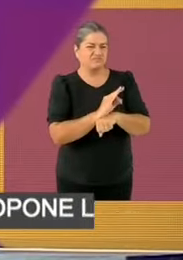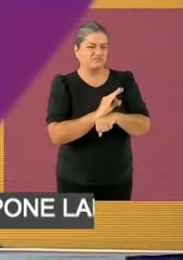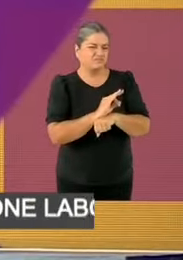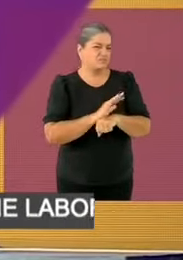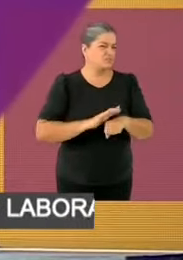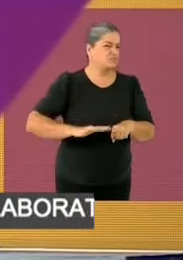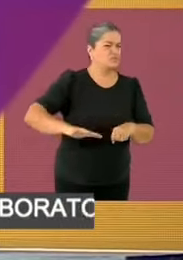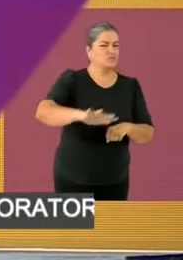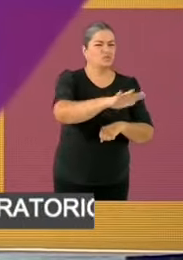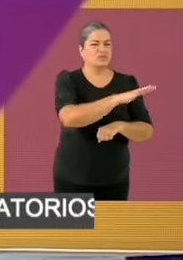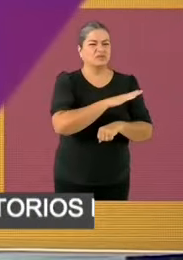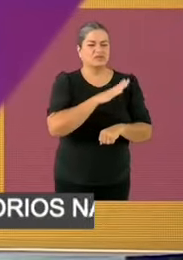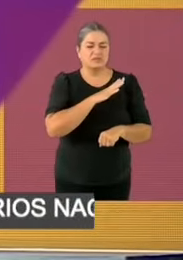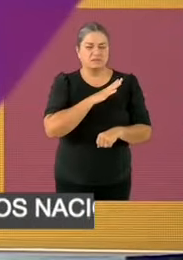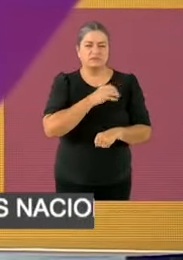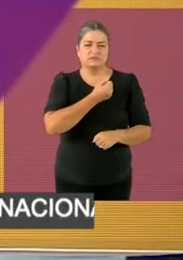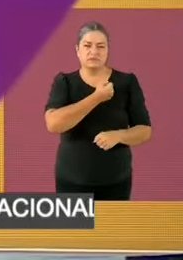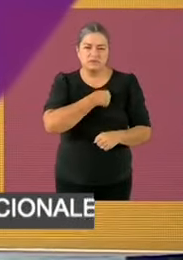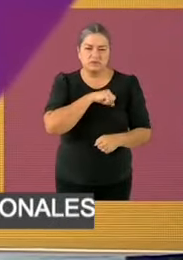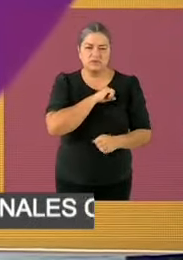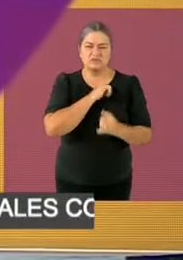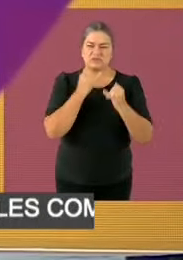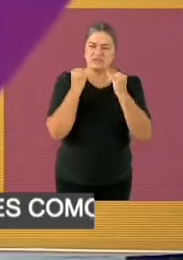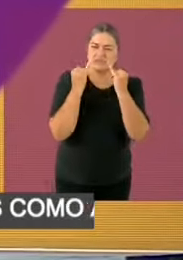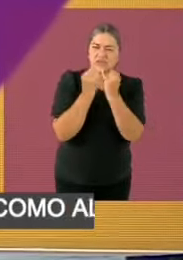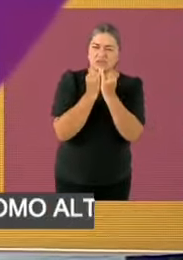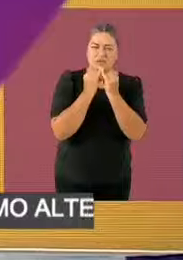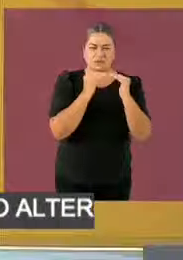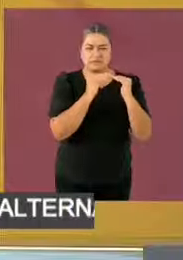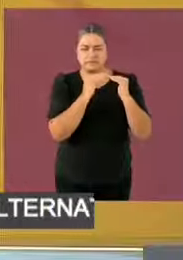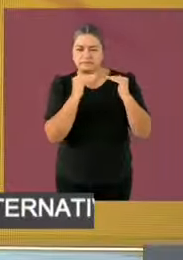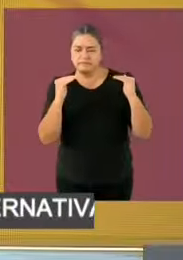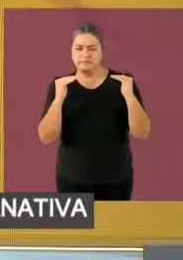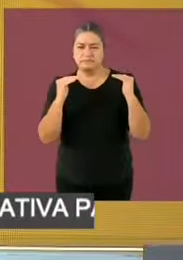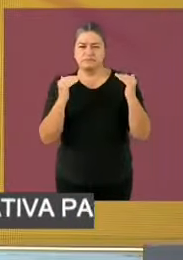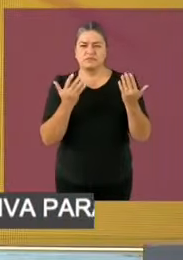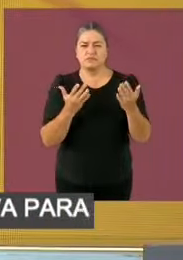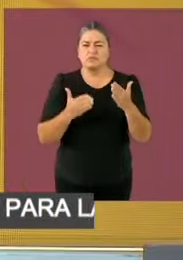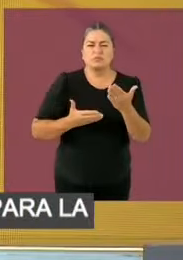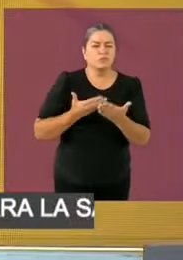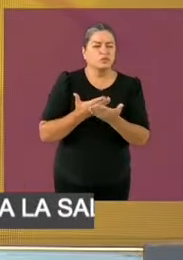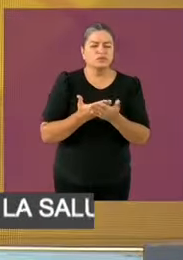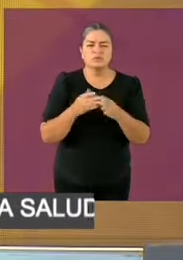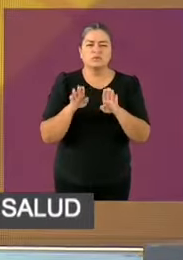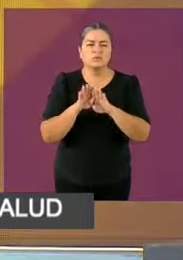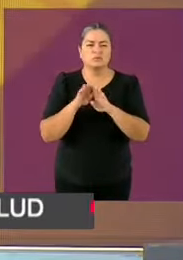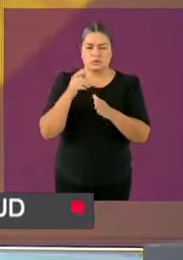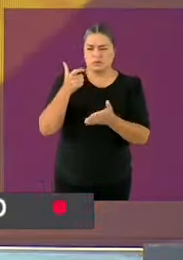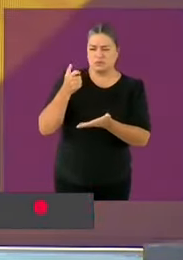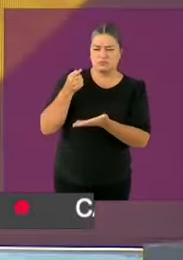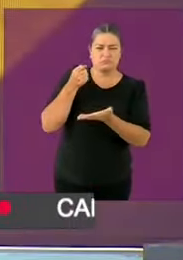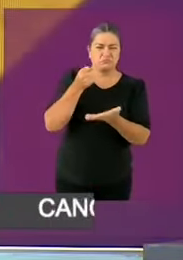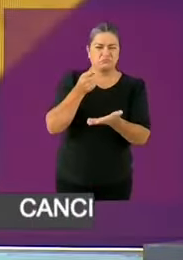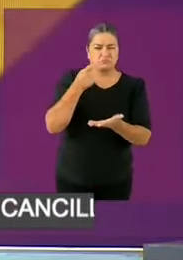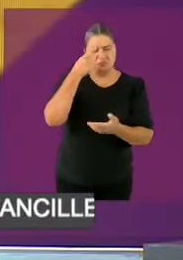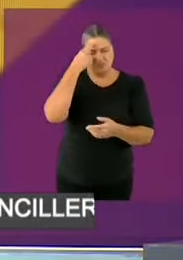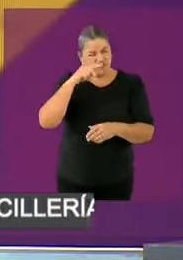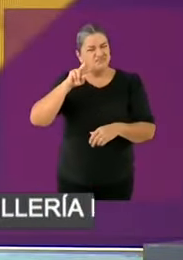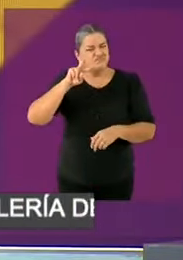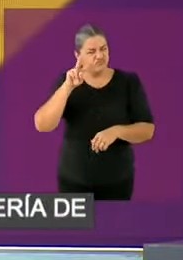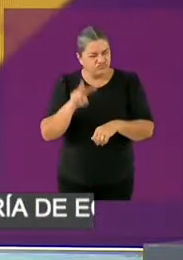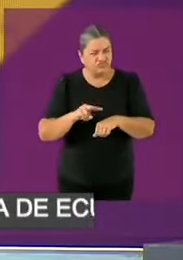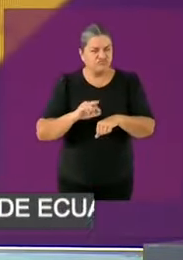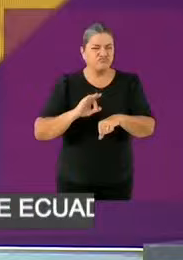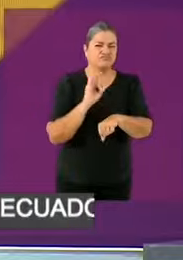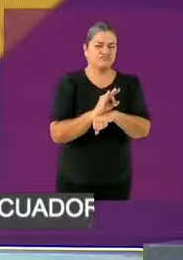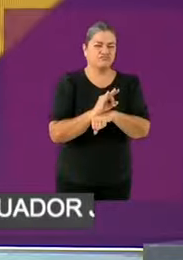piensa financiar e implementar este plan? Muy buena pregunta. Antes que nada quisiera felicitar al